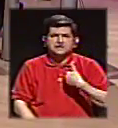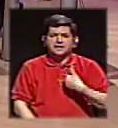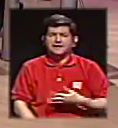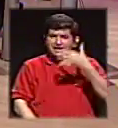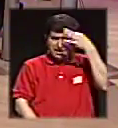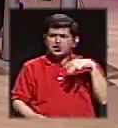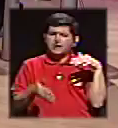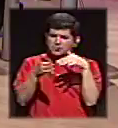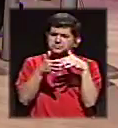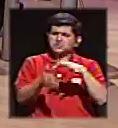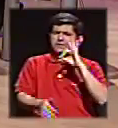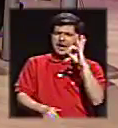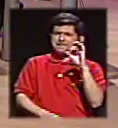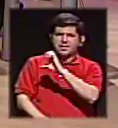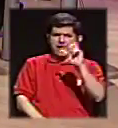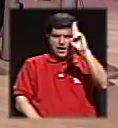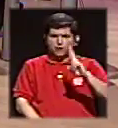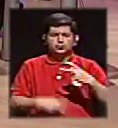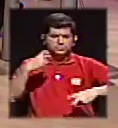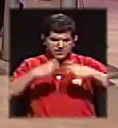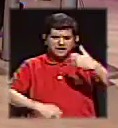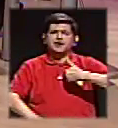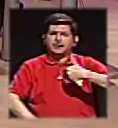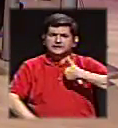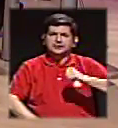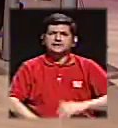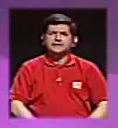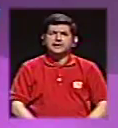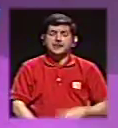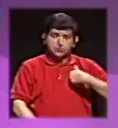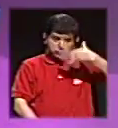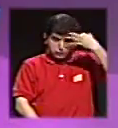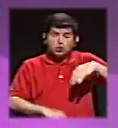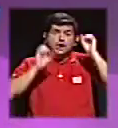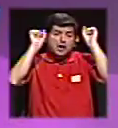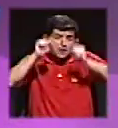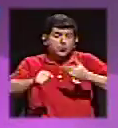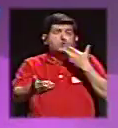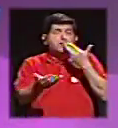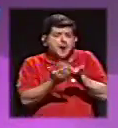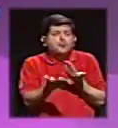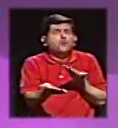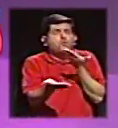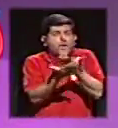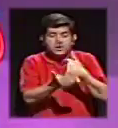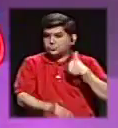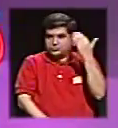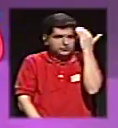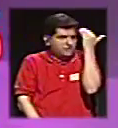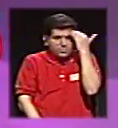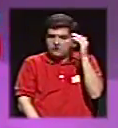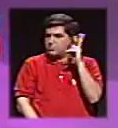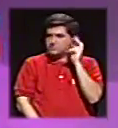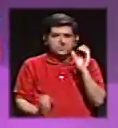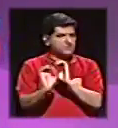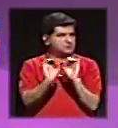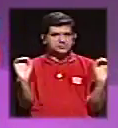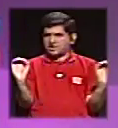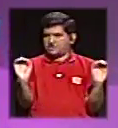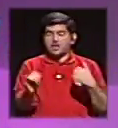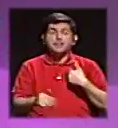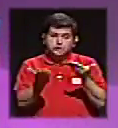Creo que ha estudiado muy bien a Costa Rica y sus problemas y creo que podría tener muy buenas propuestas. Yo no las conozco y no las escuchado todavía.